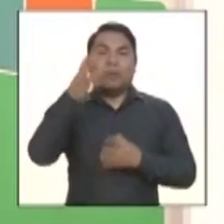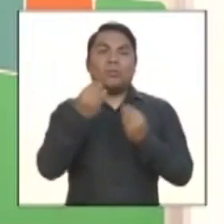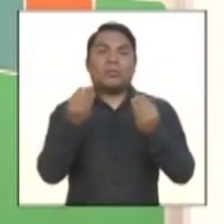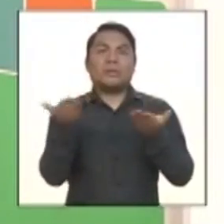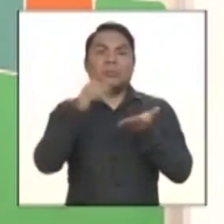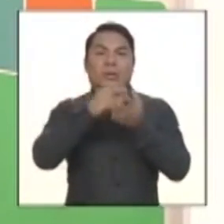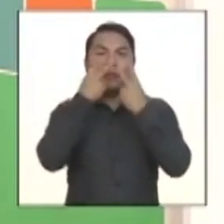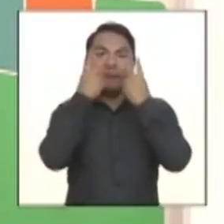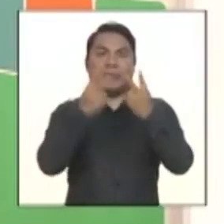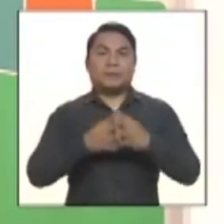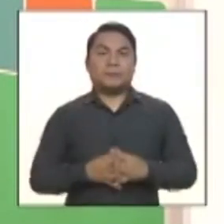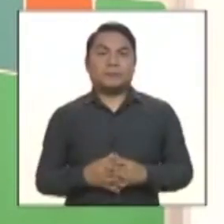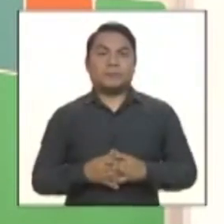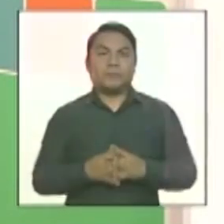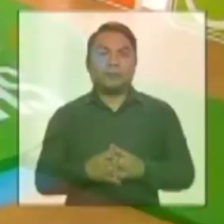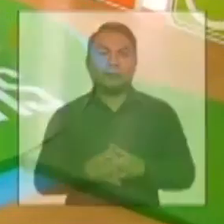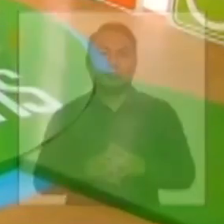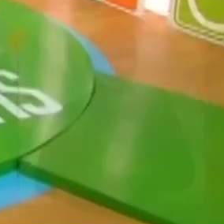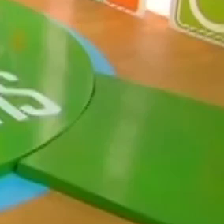mucho más que ver.